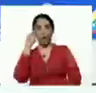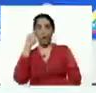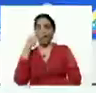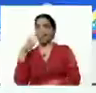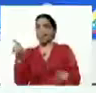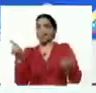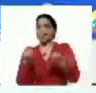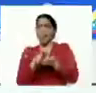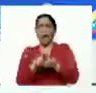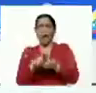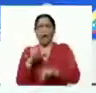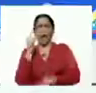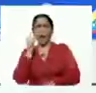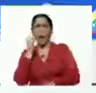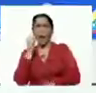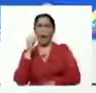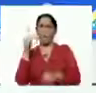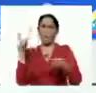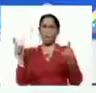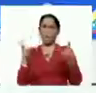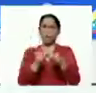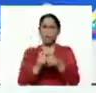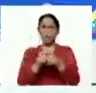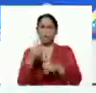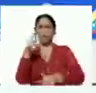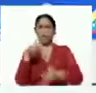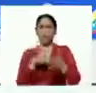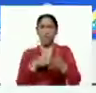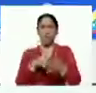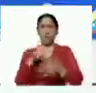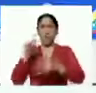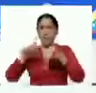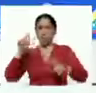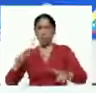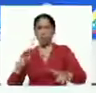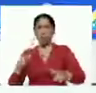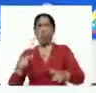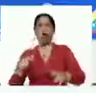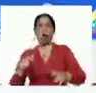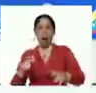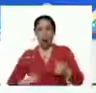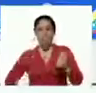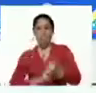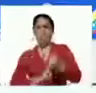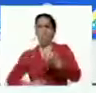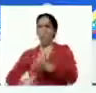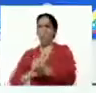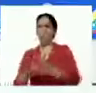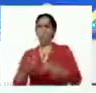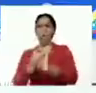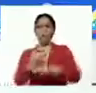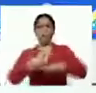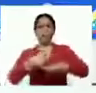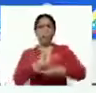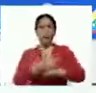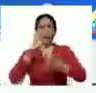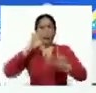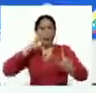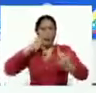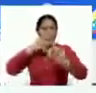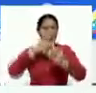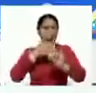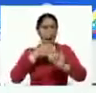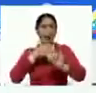dos mil, tres mil productores pequeños que cuentan con el financiamiento, con el apoyo, que están dedicados